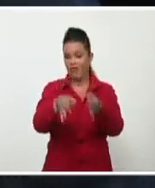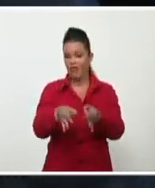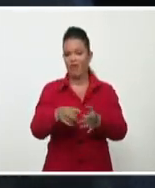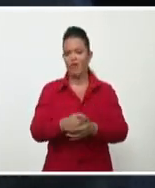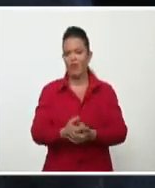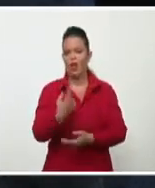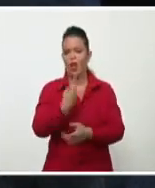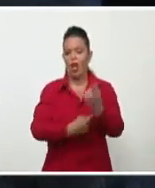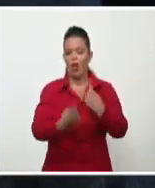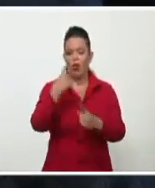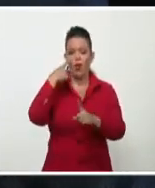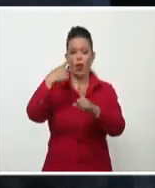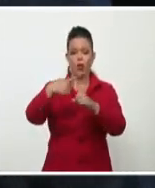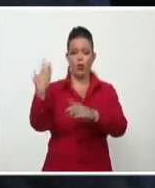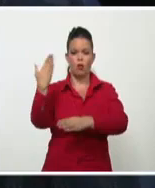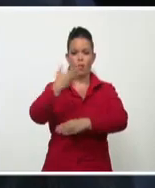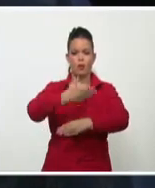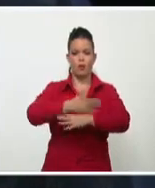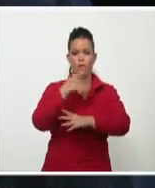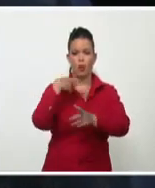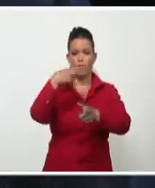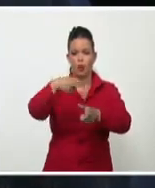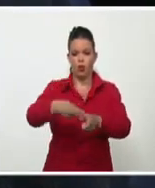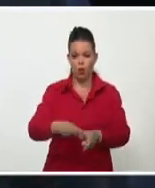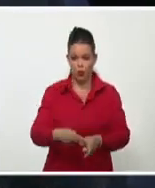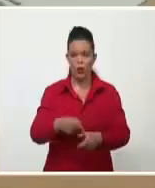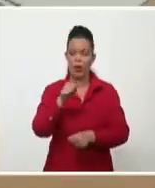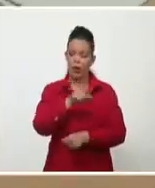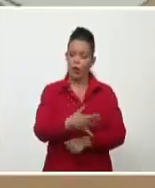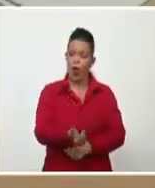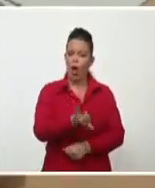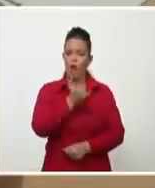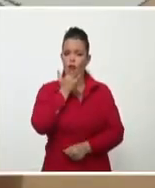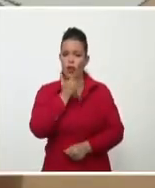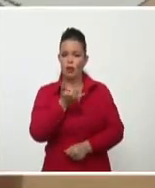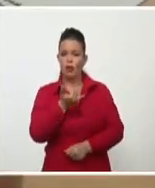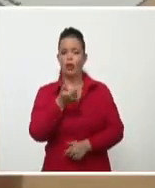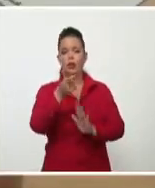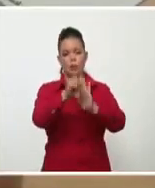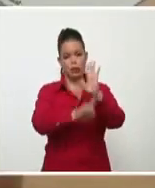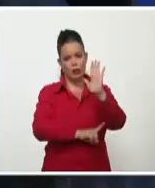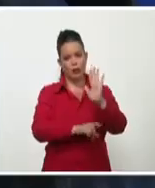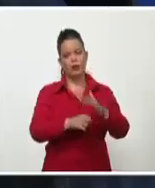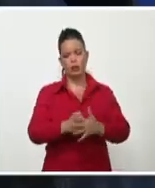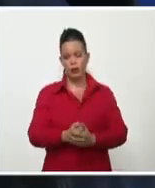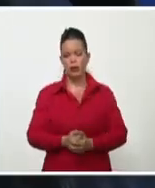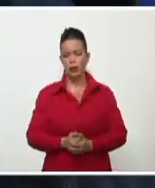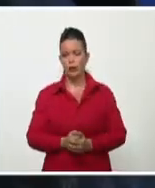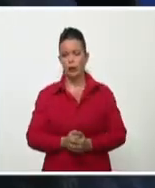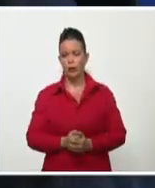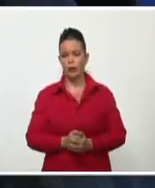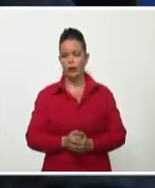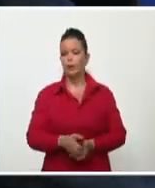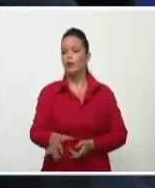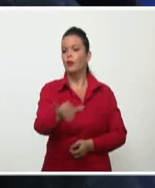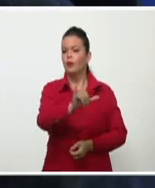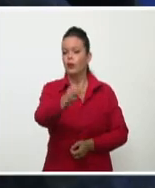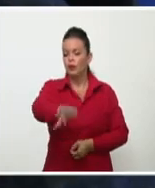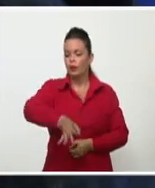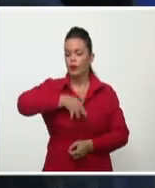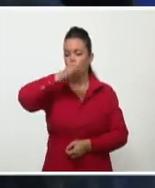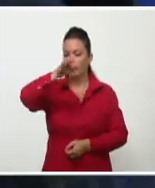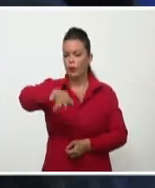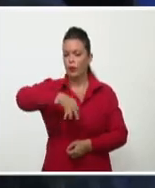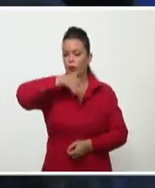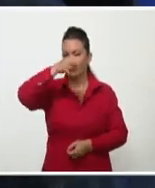prohibir la adquisición de combustible para la sostenibilidad del sistema energético. En otro momento, Marrero Cruz hizo referencia